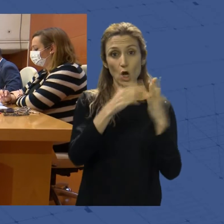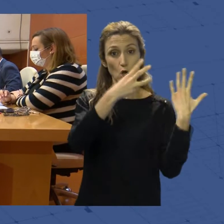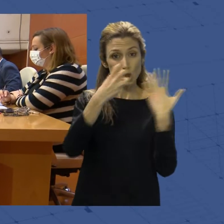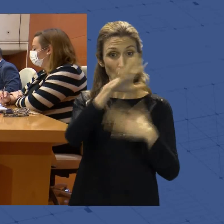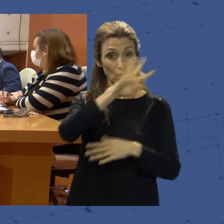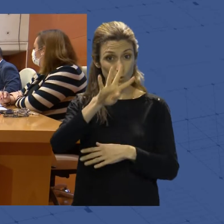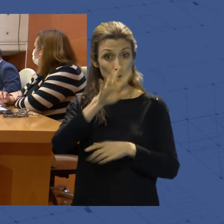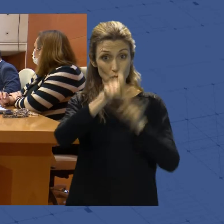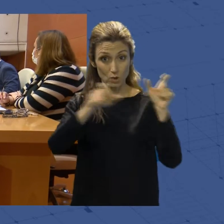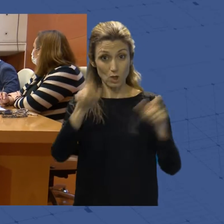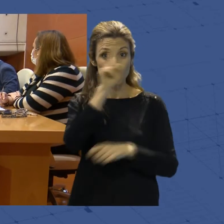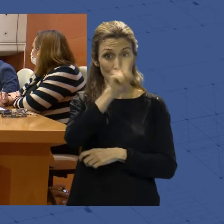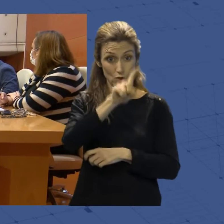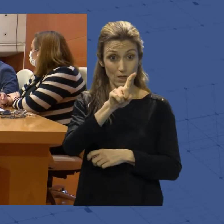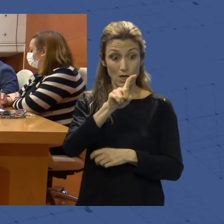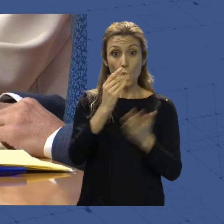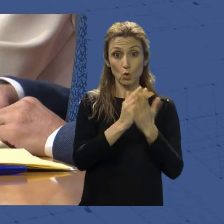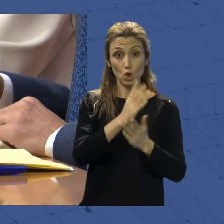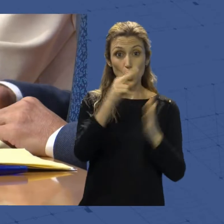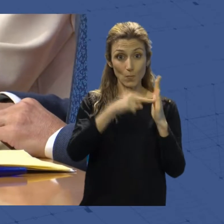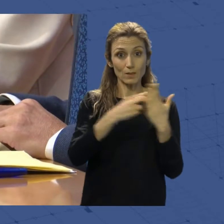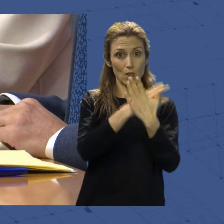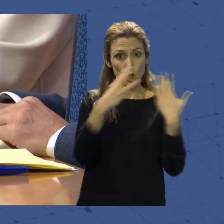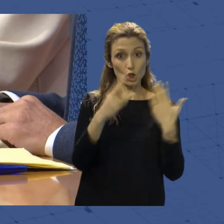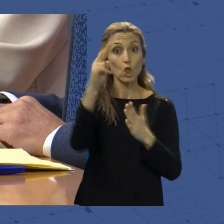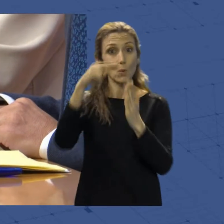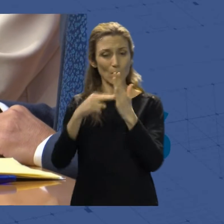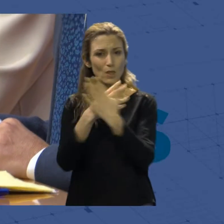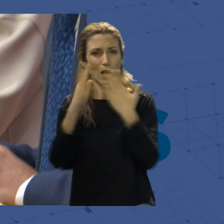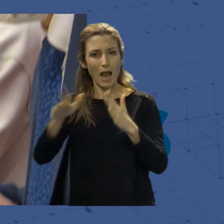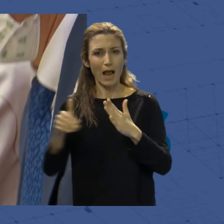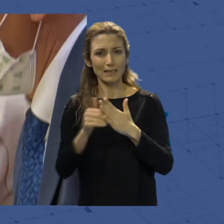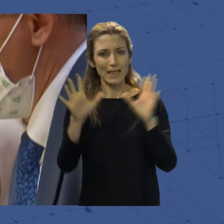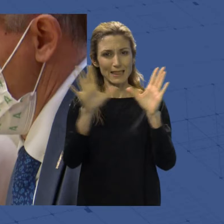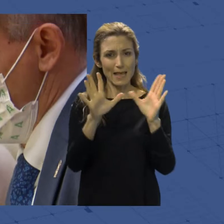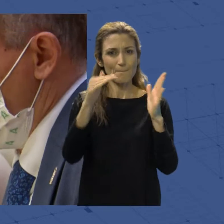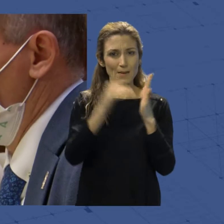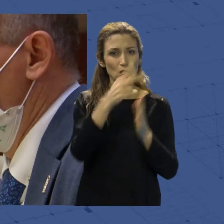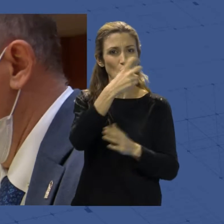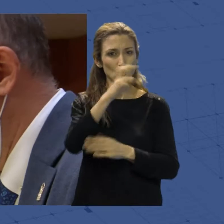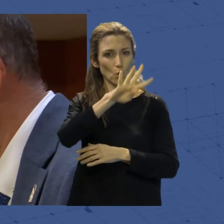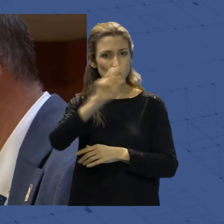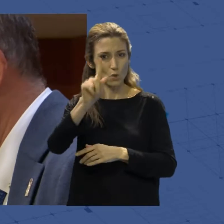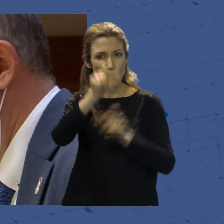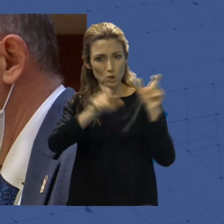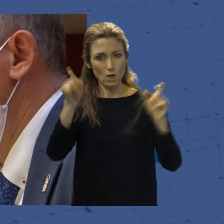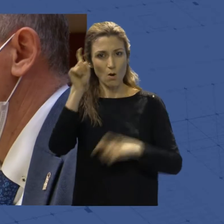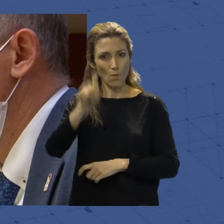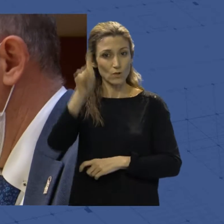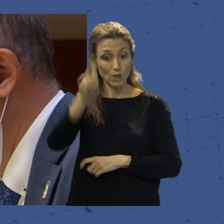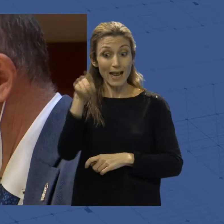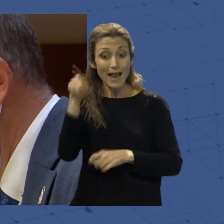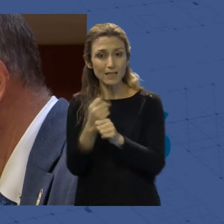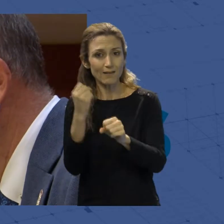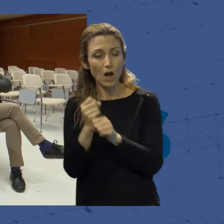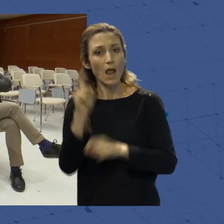docentes en el curso 2018-2019 a los 10.241 profesionales que trabajan en la educación en